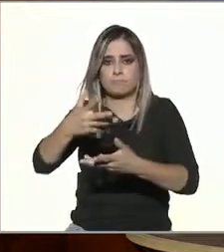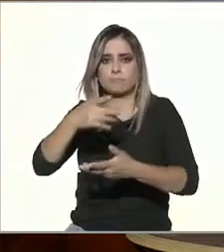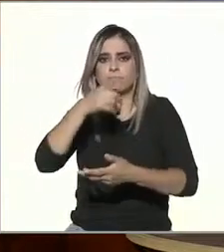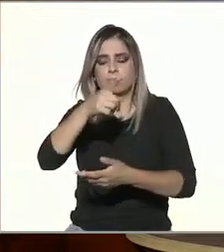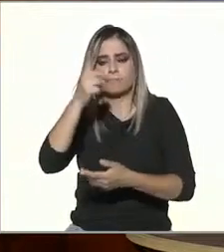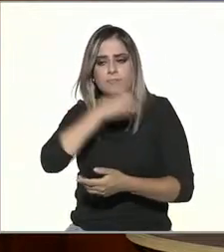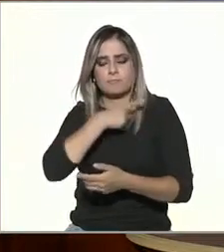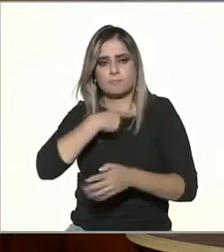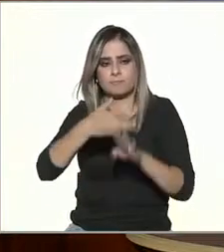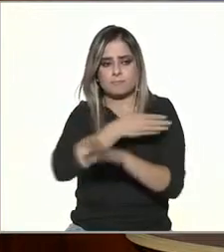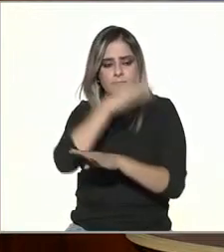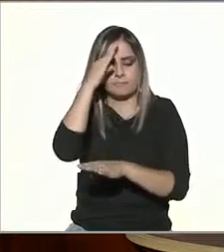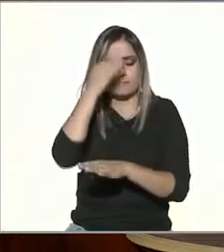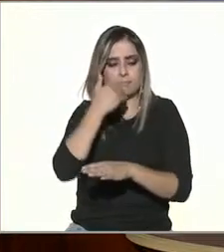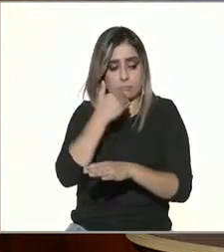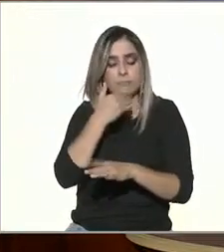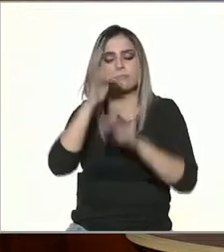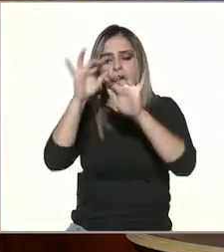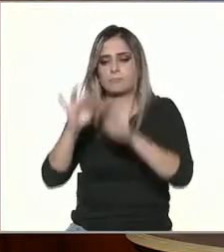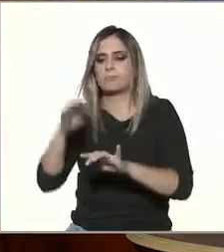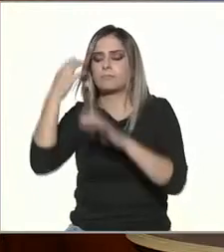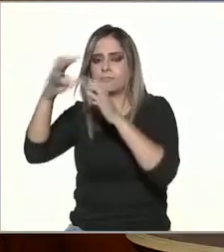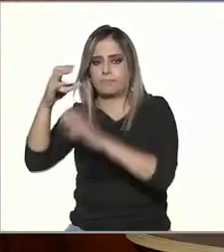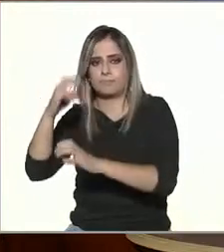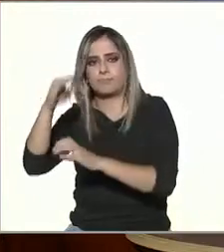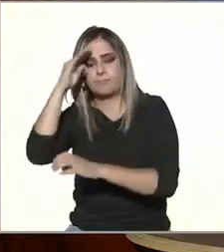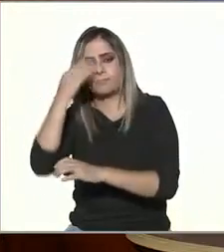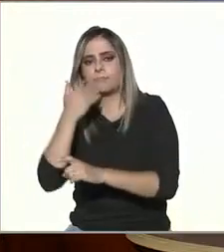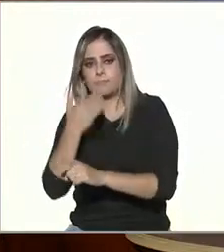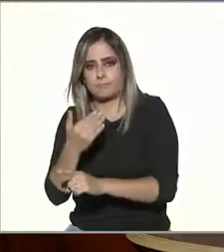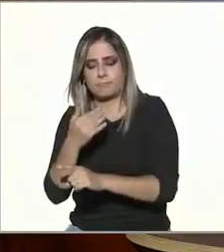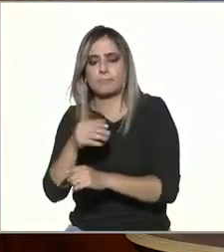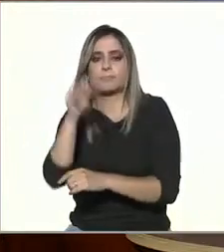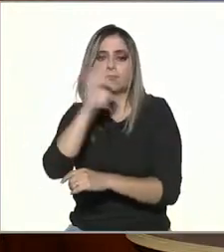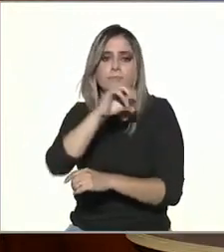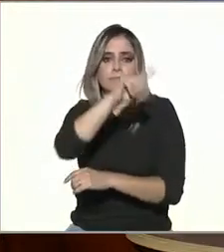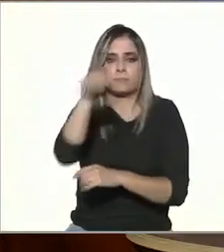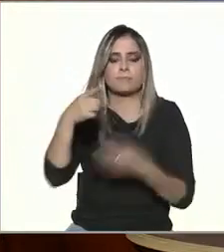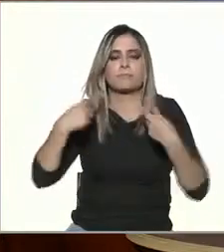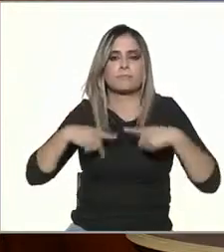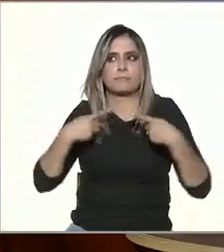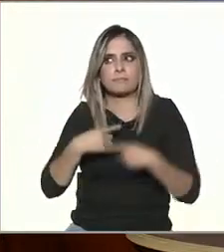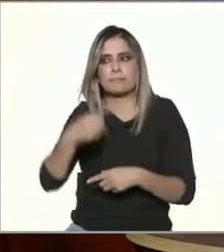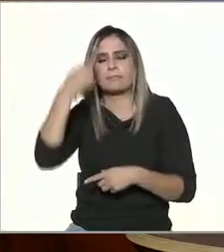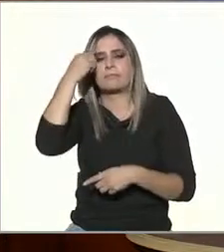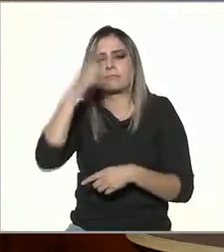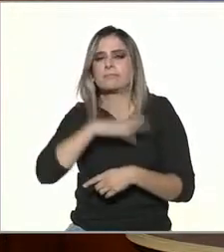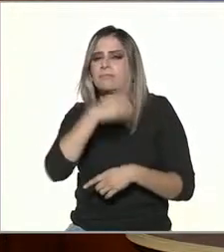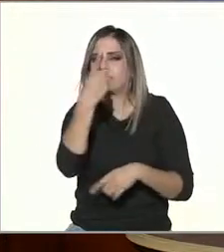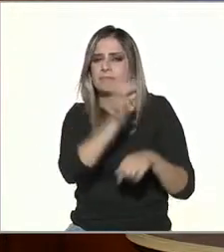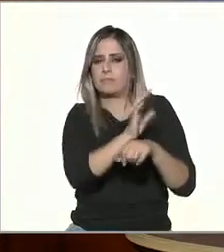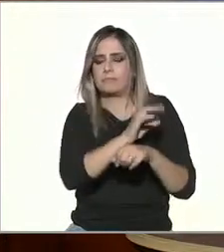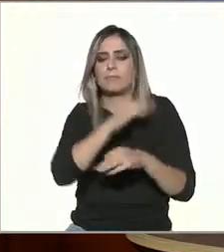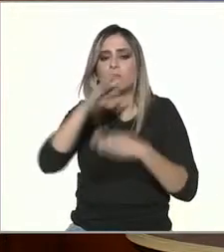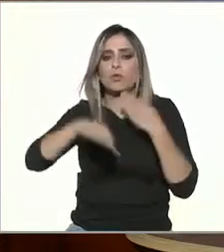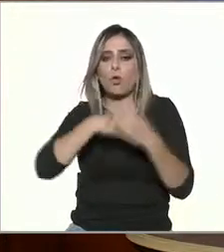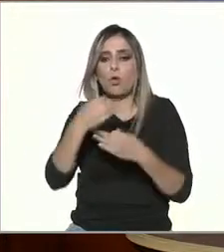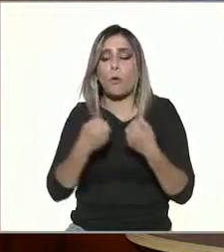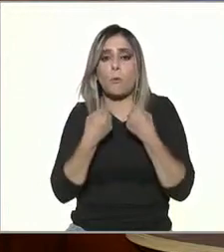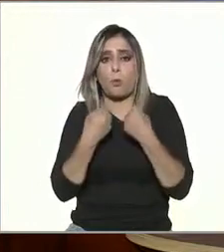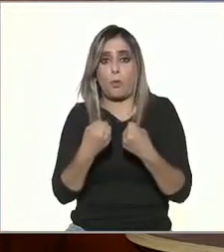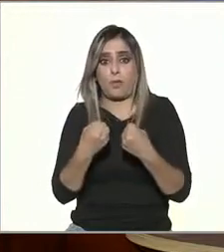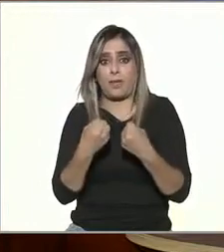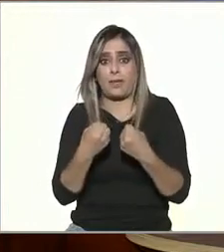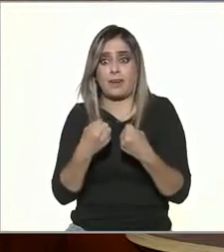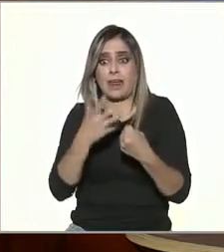digo a título personal y esto a lo mejor va a la audiencia le va a traer a la colación una película todo poder conlleva una gran